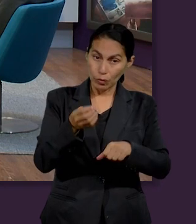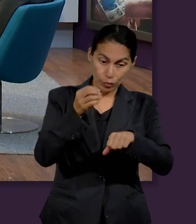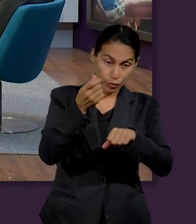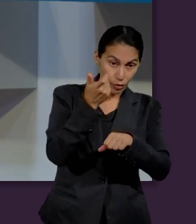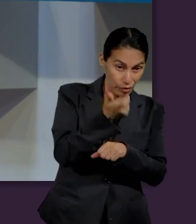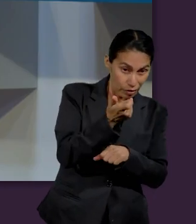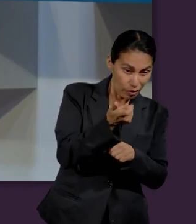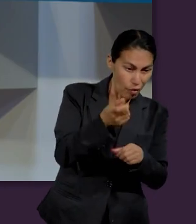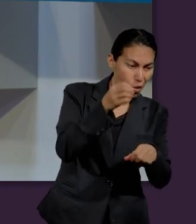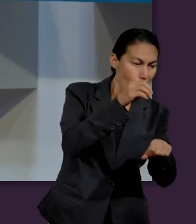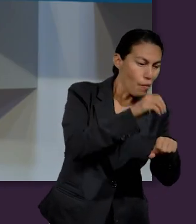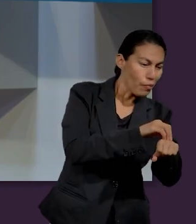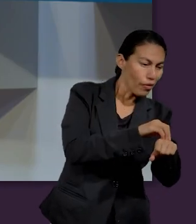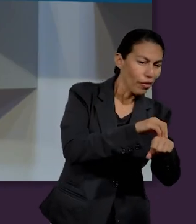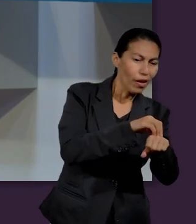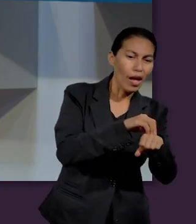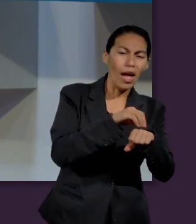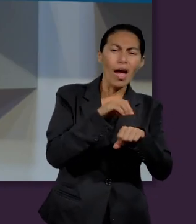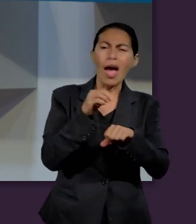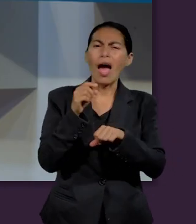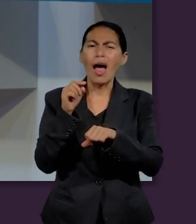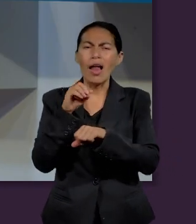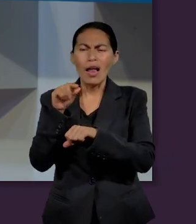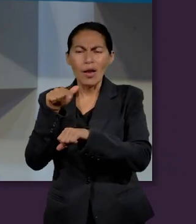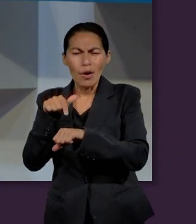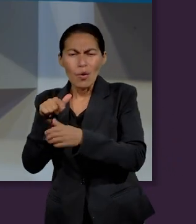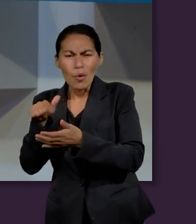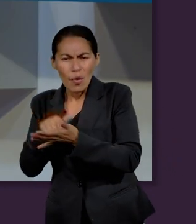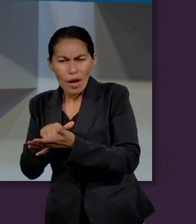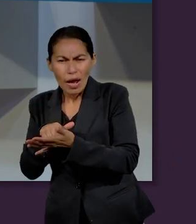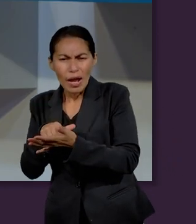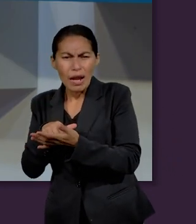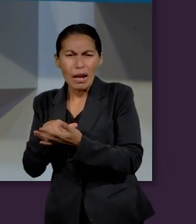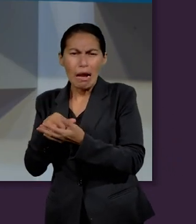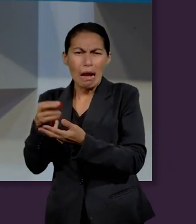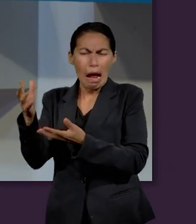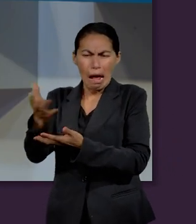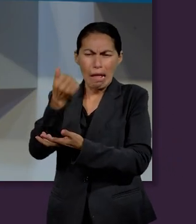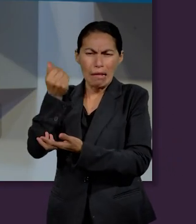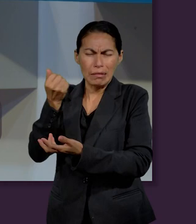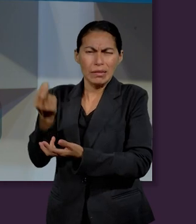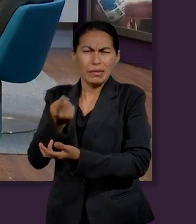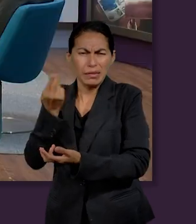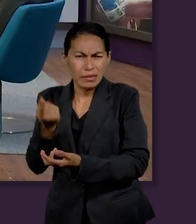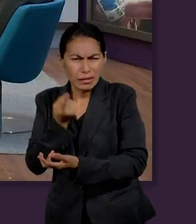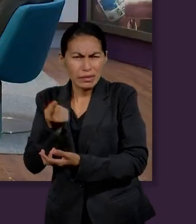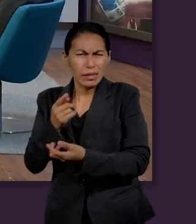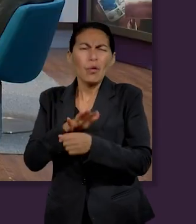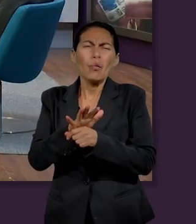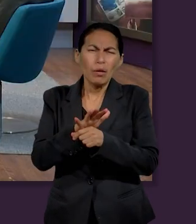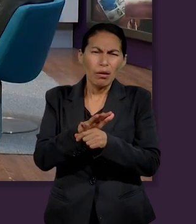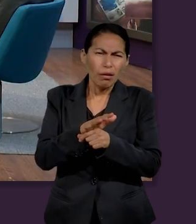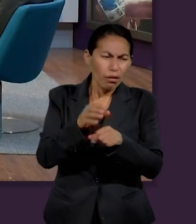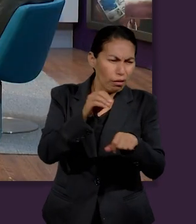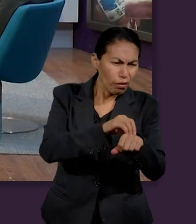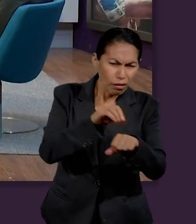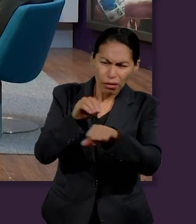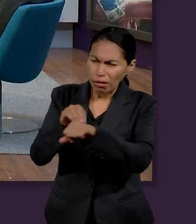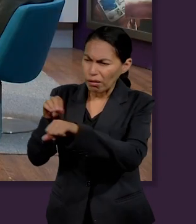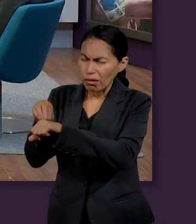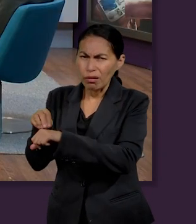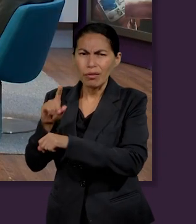Pon tu dinero donde hay recompensa eterna. Colocar nuestro tiempo,